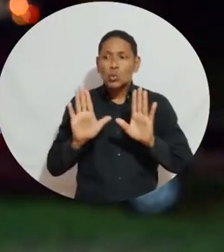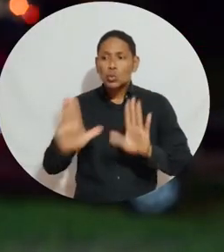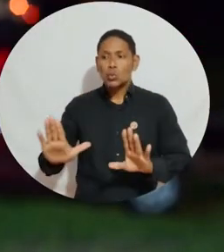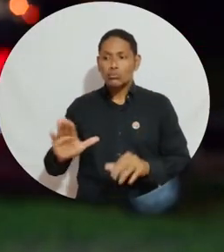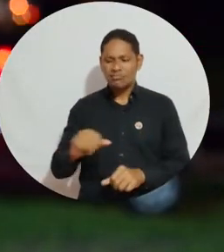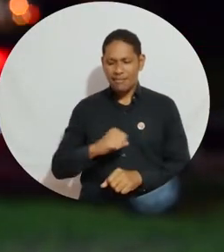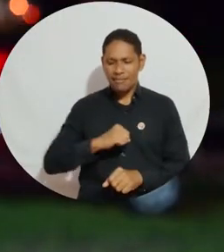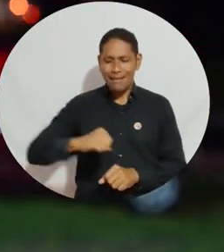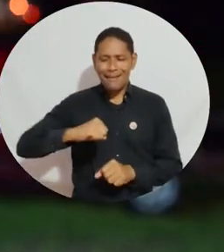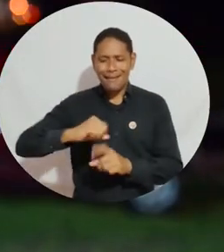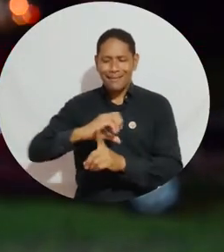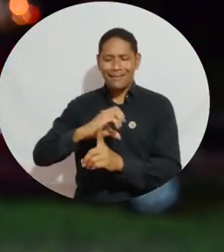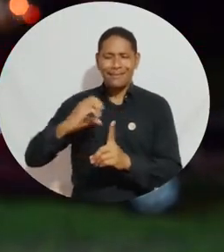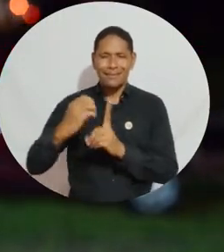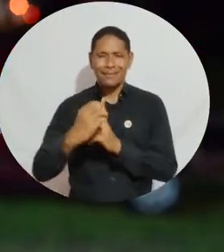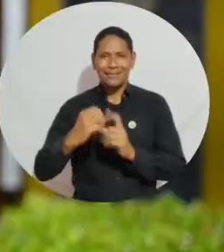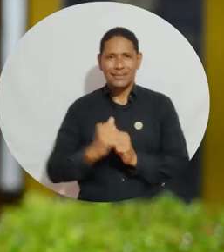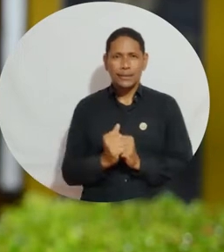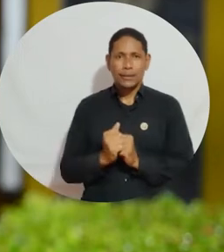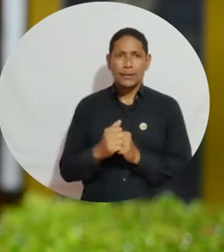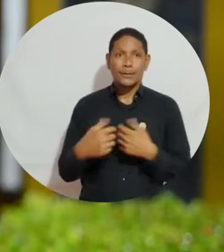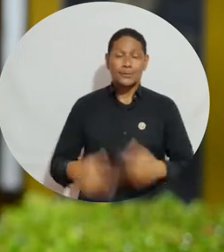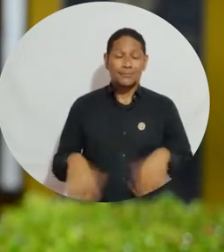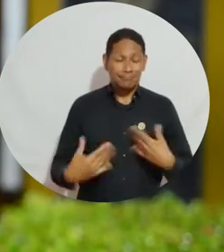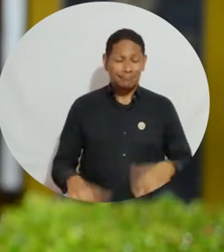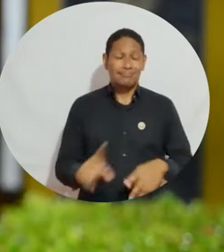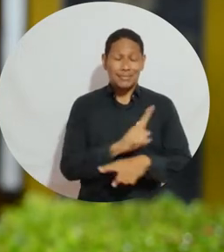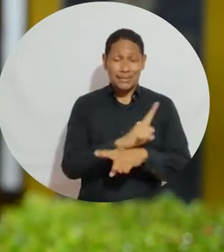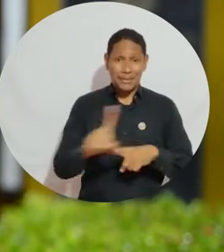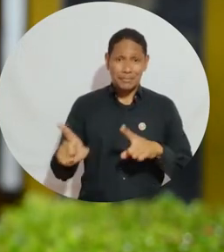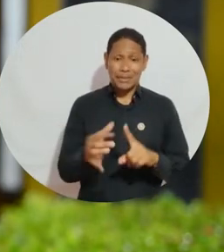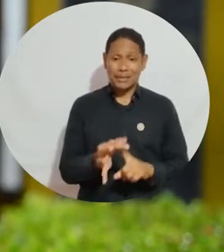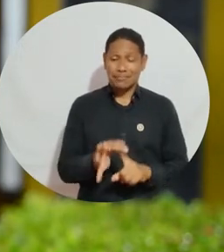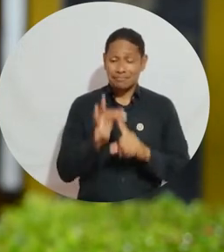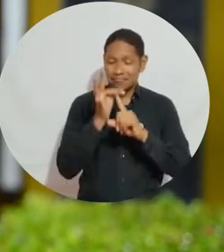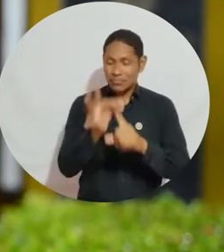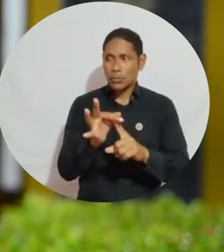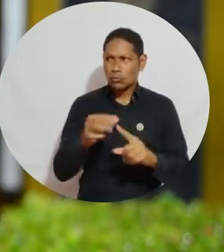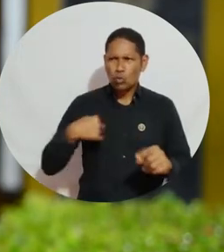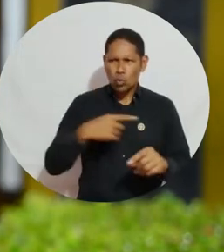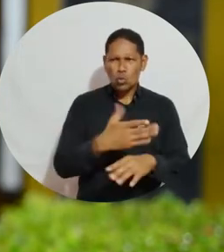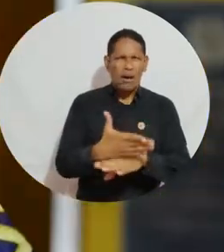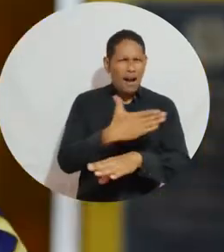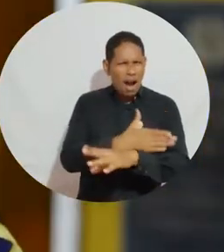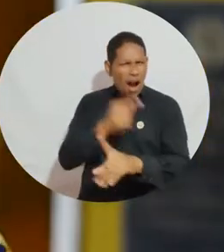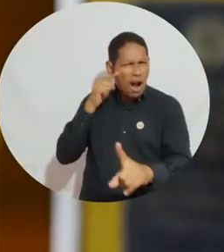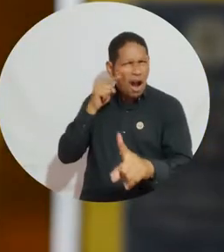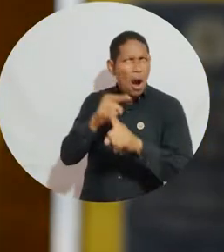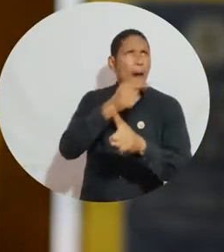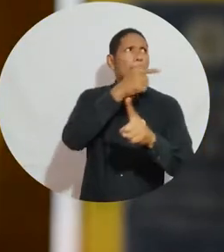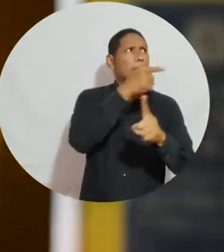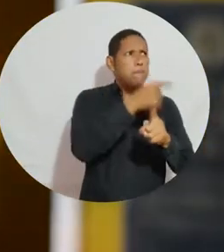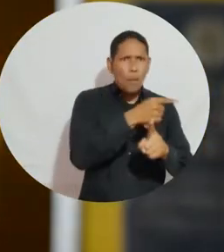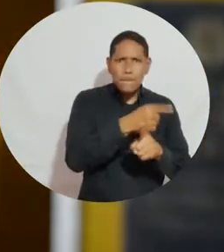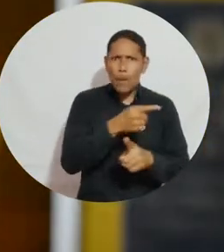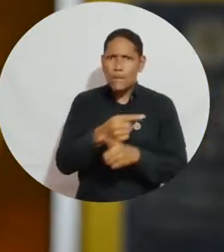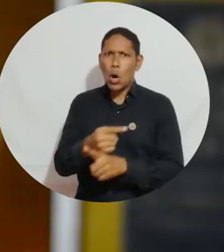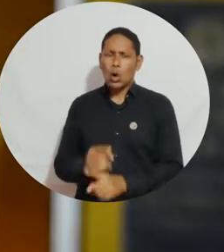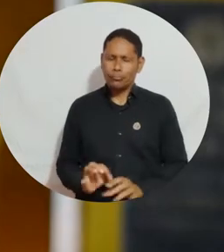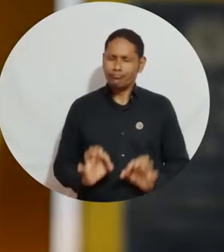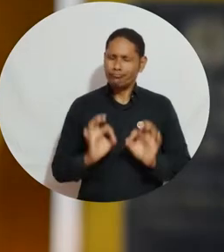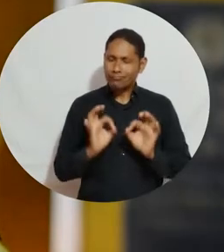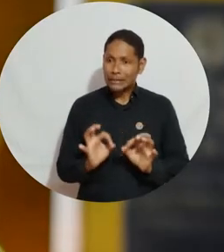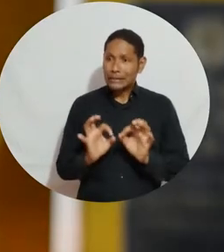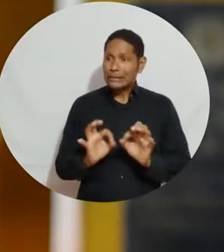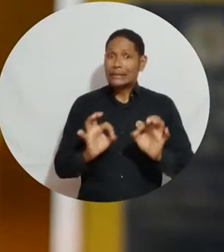normativo, también tiene el derecho a escultura. Una semana de grandes momentos hemos cumplido con nuestro